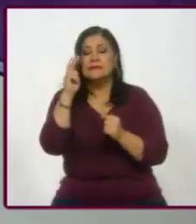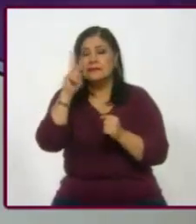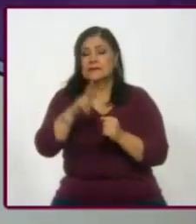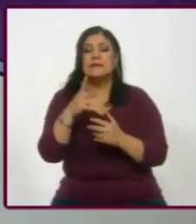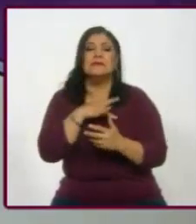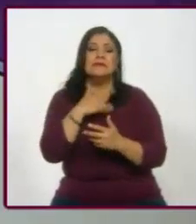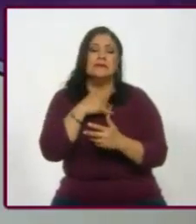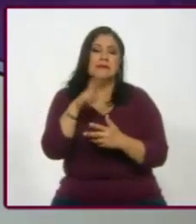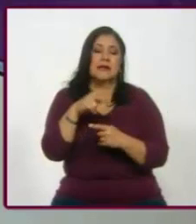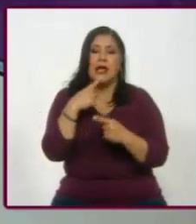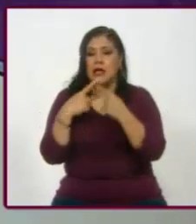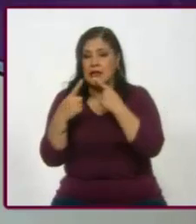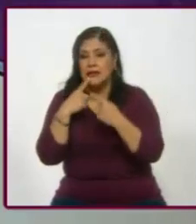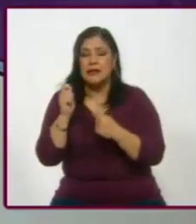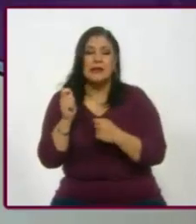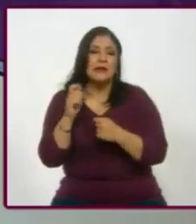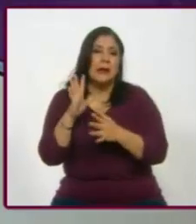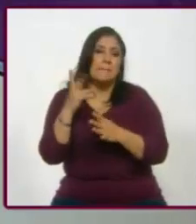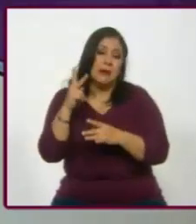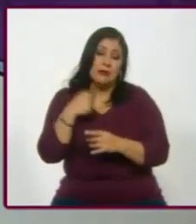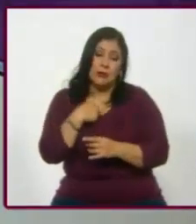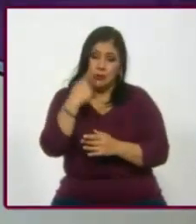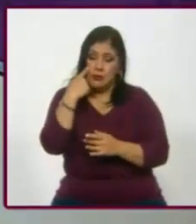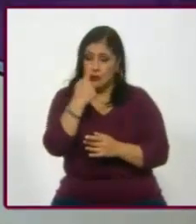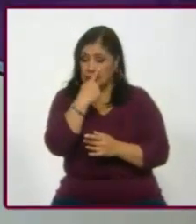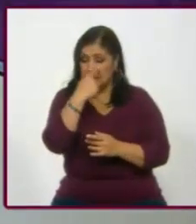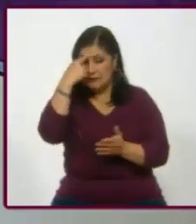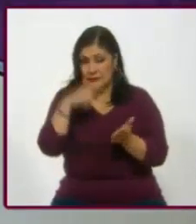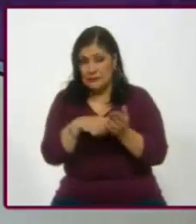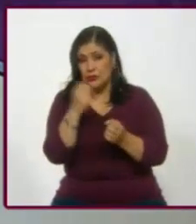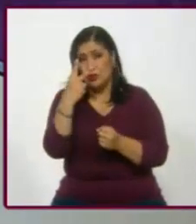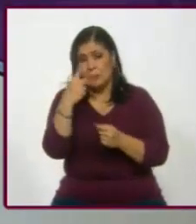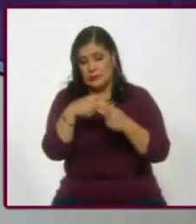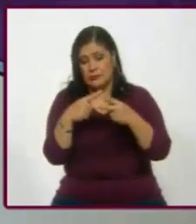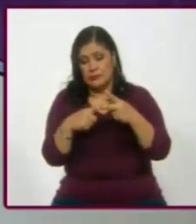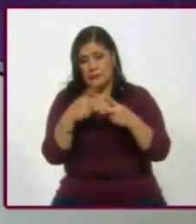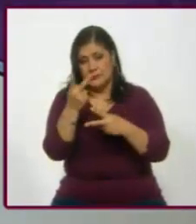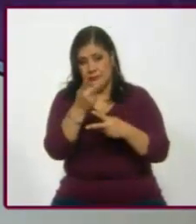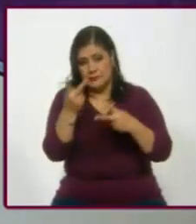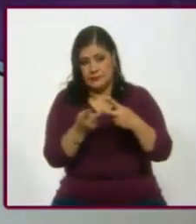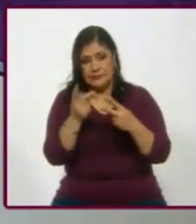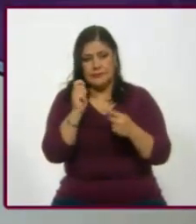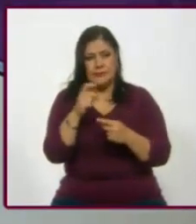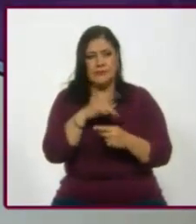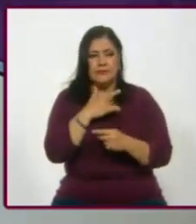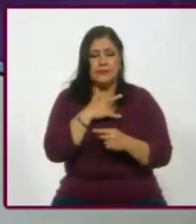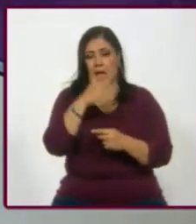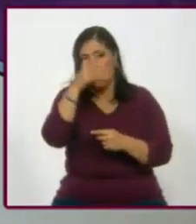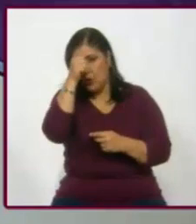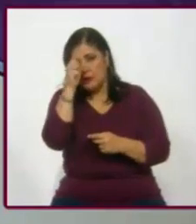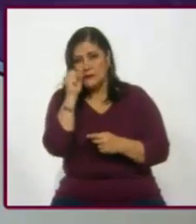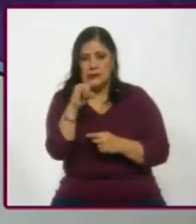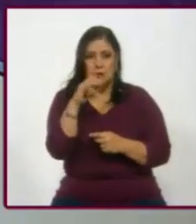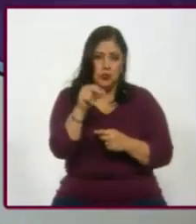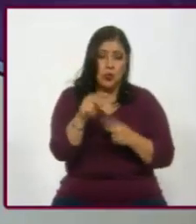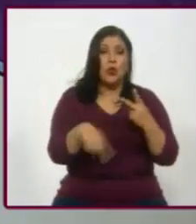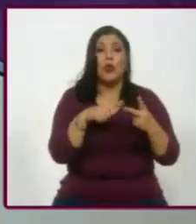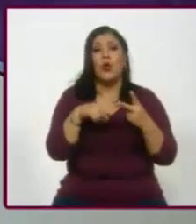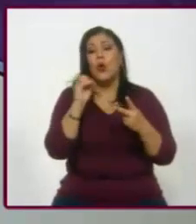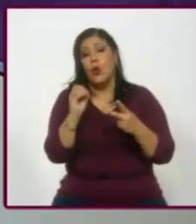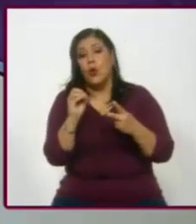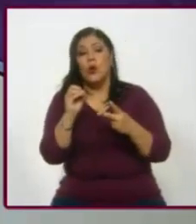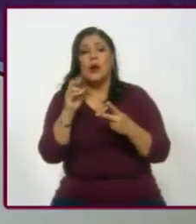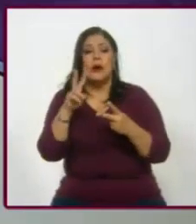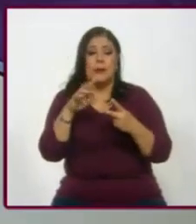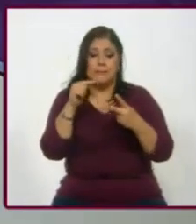discusión. Pero creo que yo me quedaría con las dos primeras preguntas, que serían, ¿estás de acuerdo o desacuerdo? O, este, depende de todas